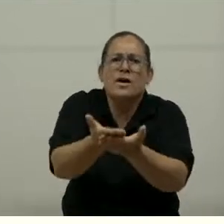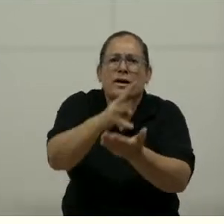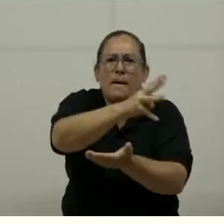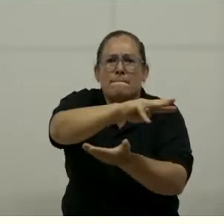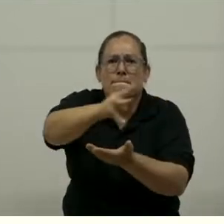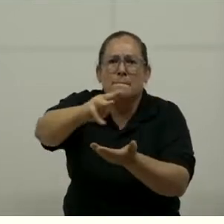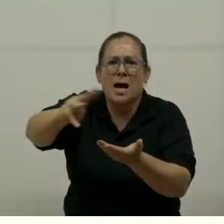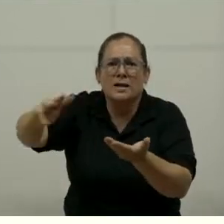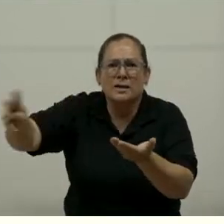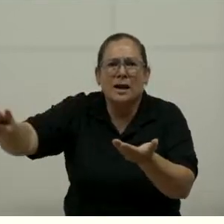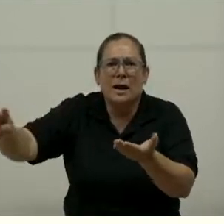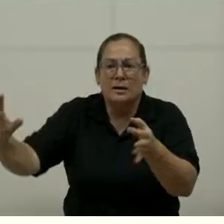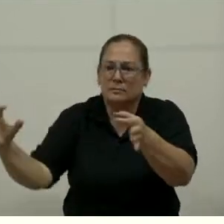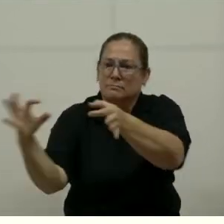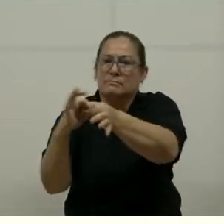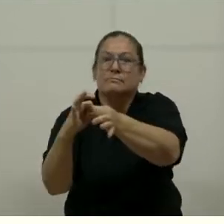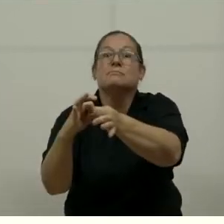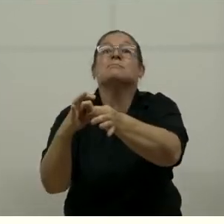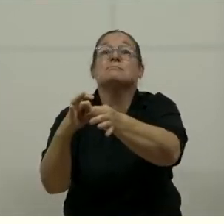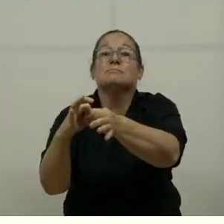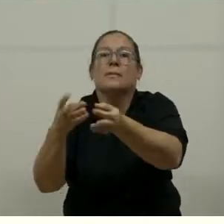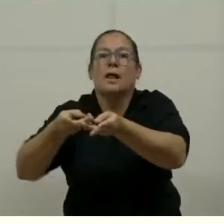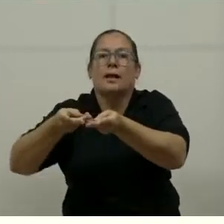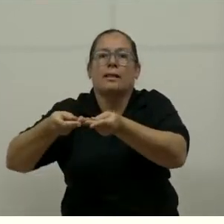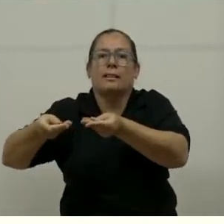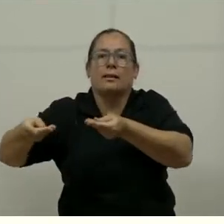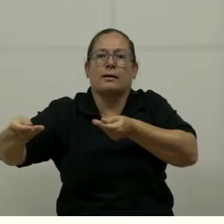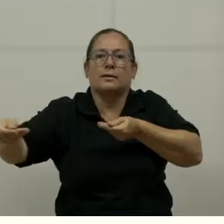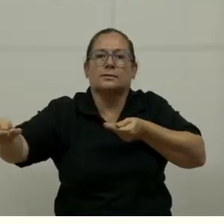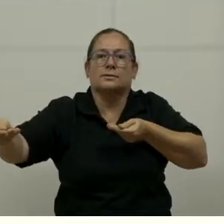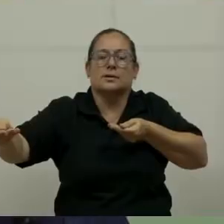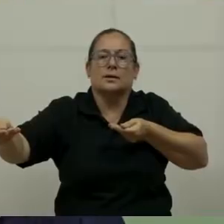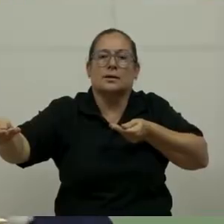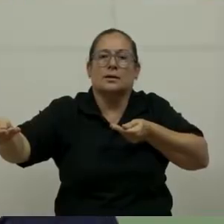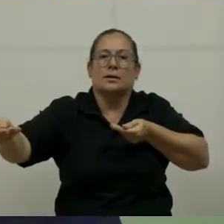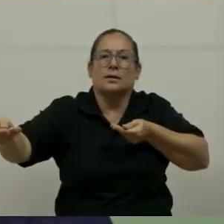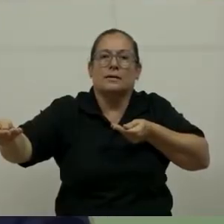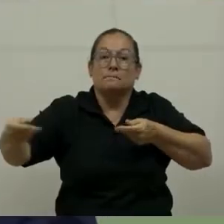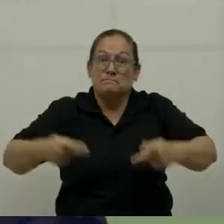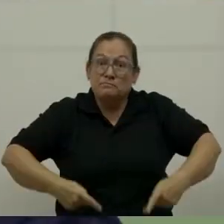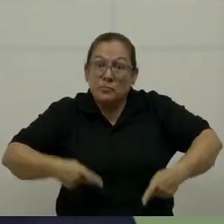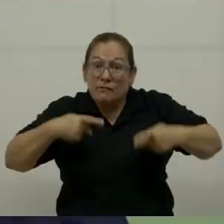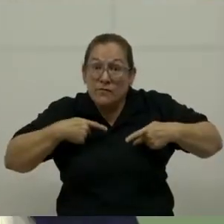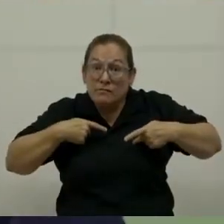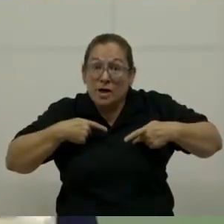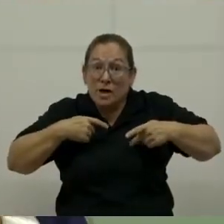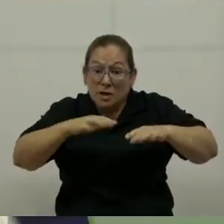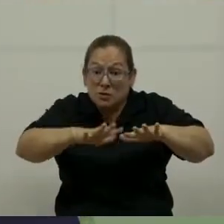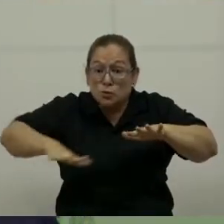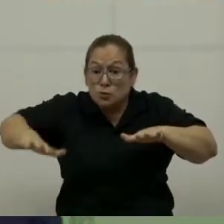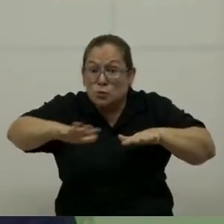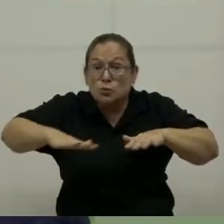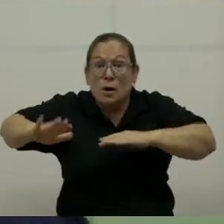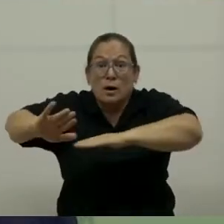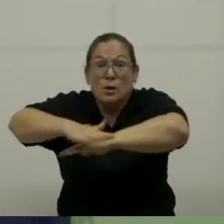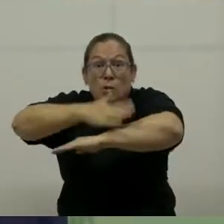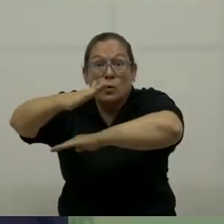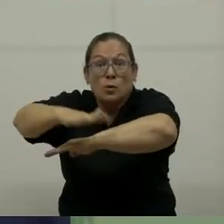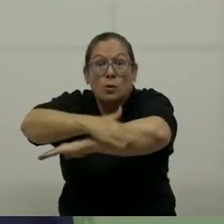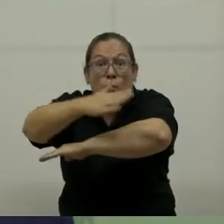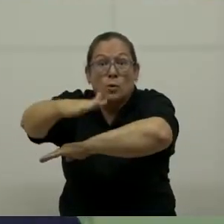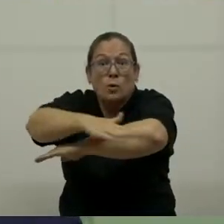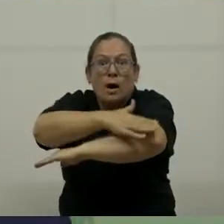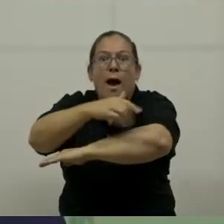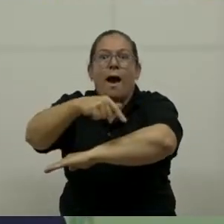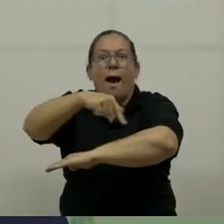la parte terrestre. Ustedes que nos están viendo y que viven en las zonas costeras, bueno, aquí van a generarse nuevas